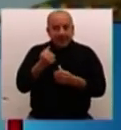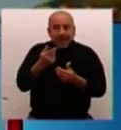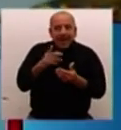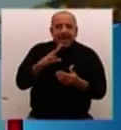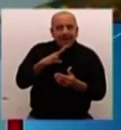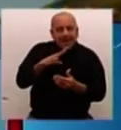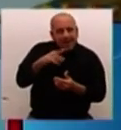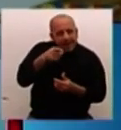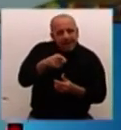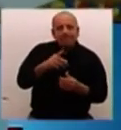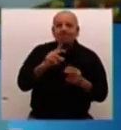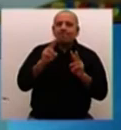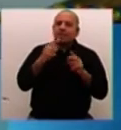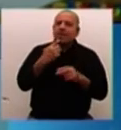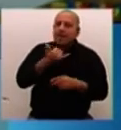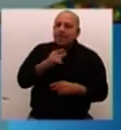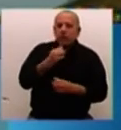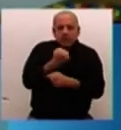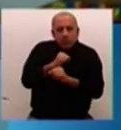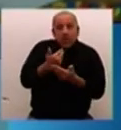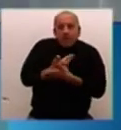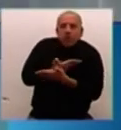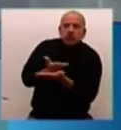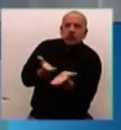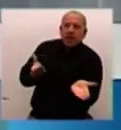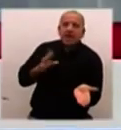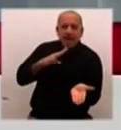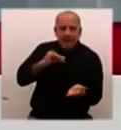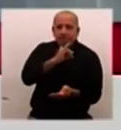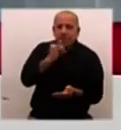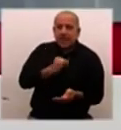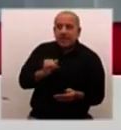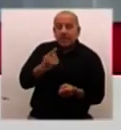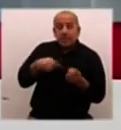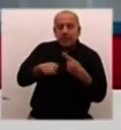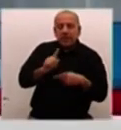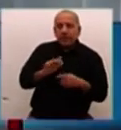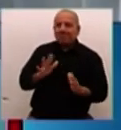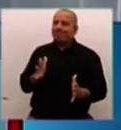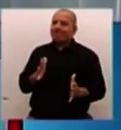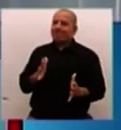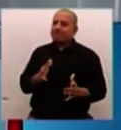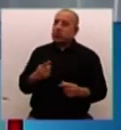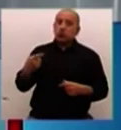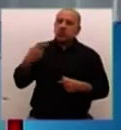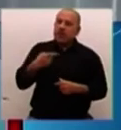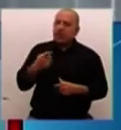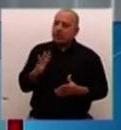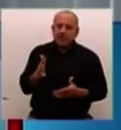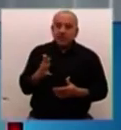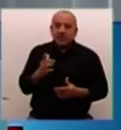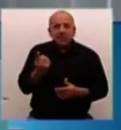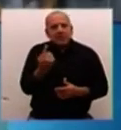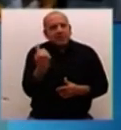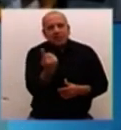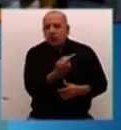que sí puede haber una solución pacífica. Y bueno, quedó muy mal parado. Colombia como país, aunque muchos colombianos dirán,